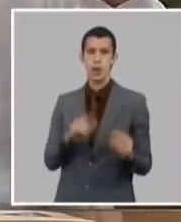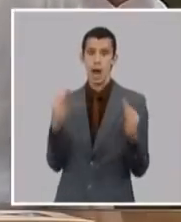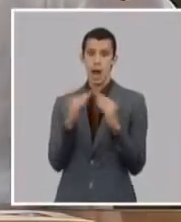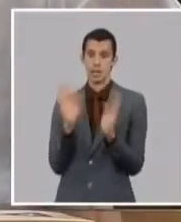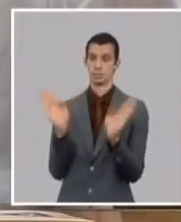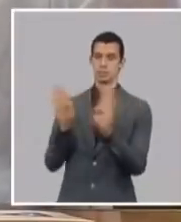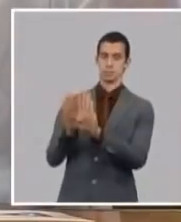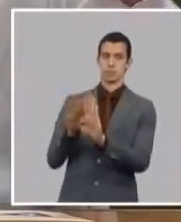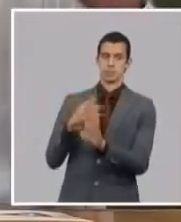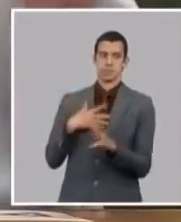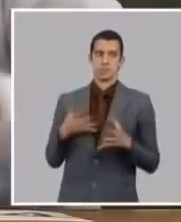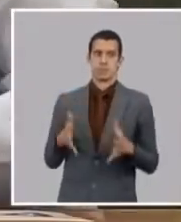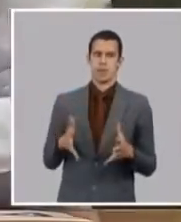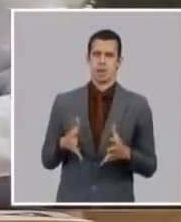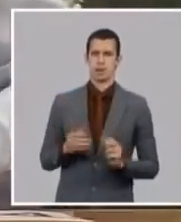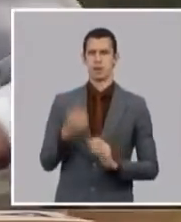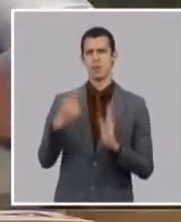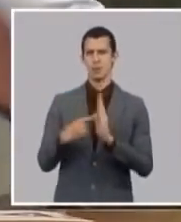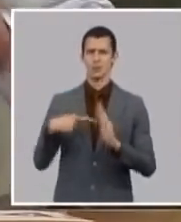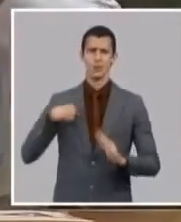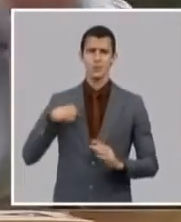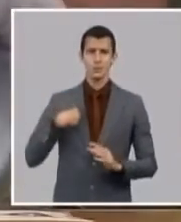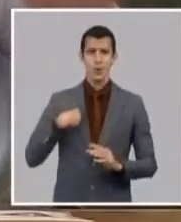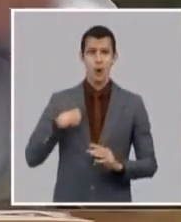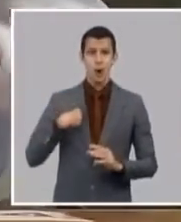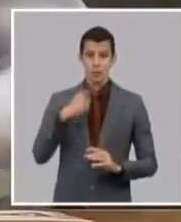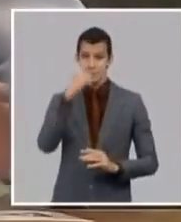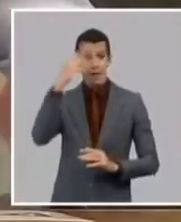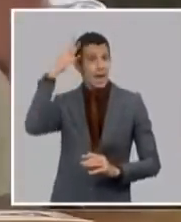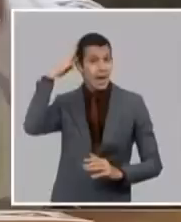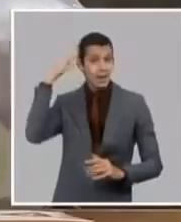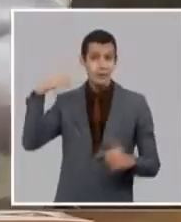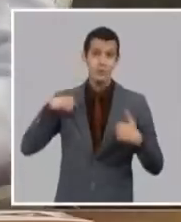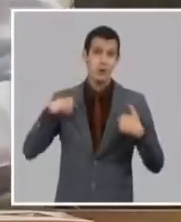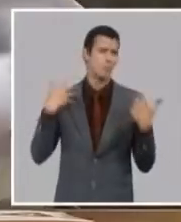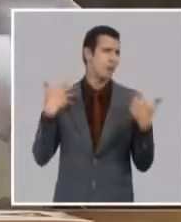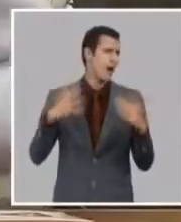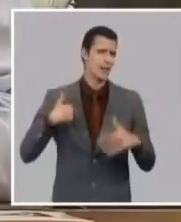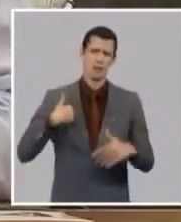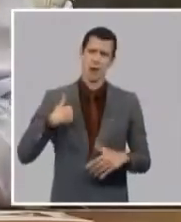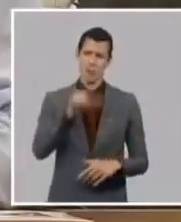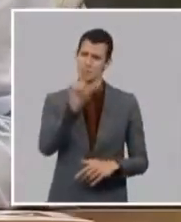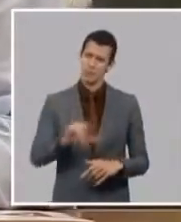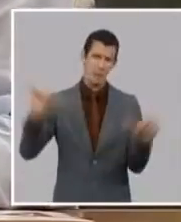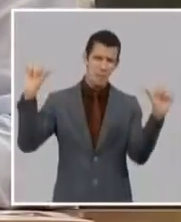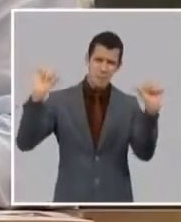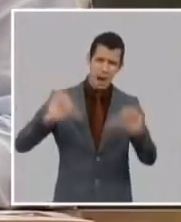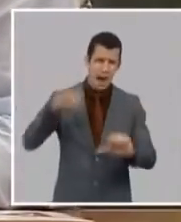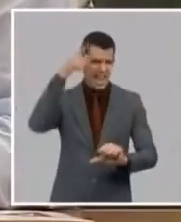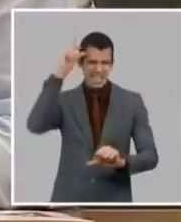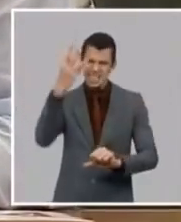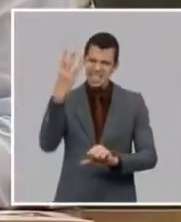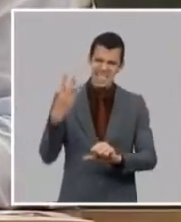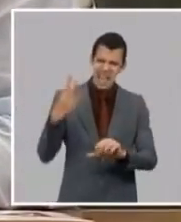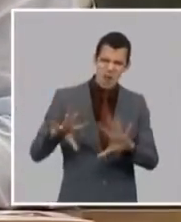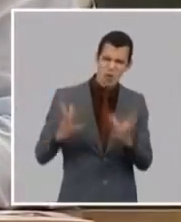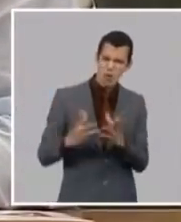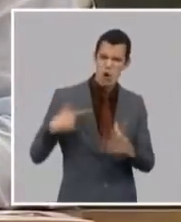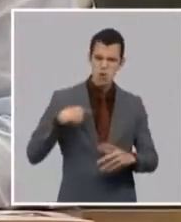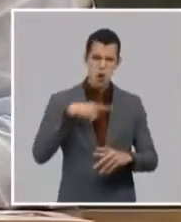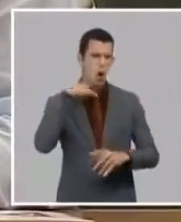totalmente maltratado en las redes sociales yo soy un tirano un dictador un opresor un asesino un criminal